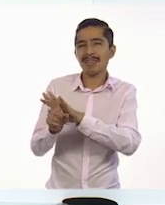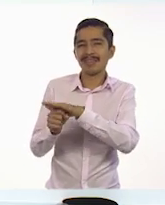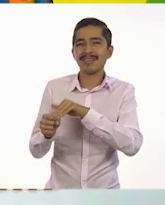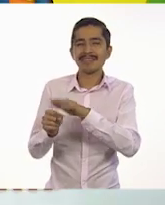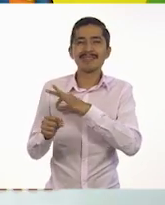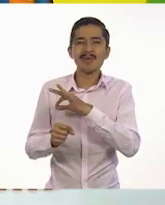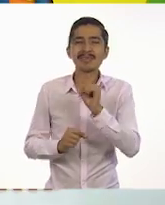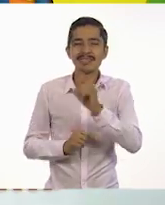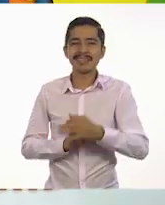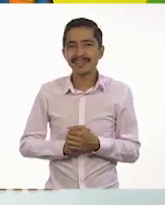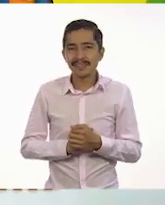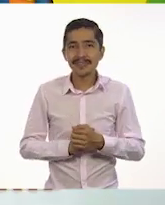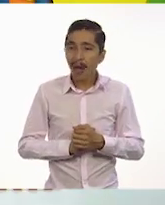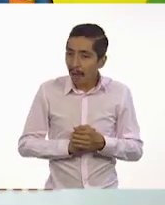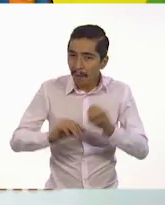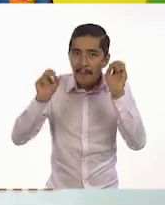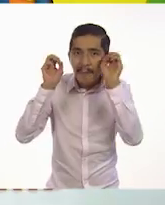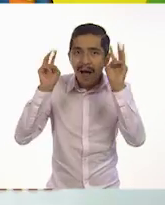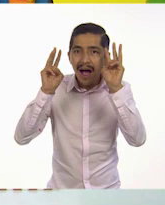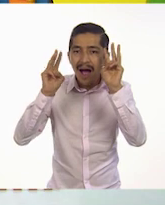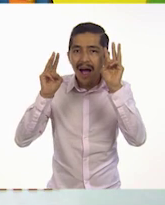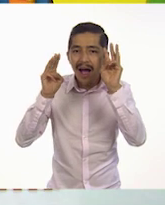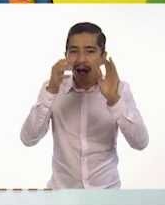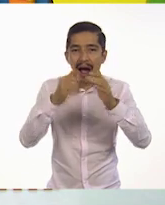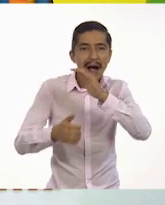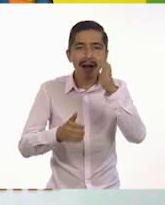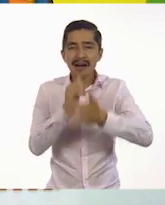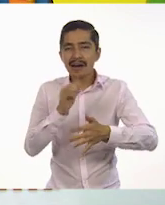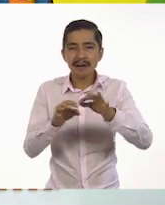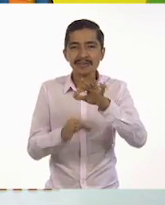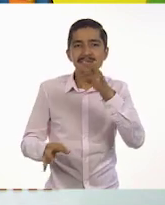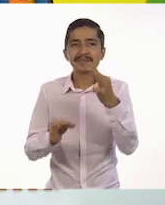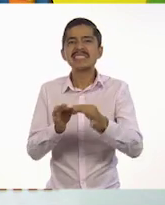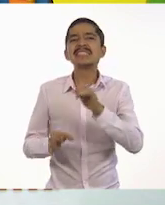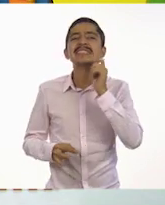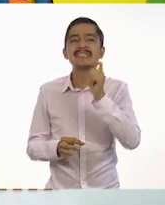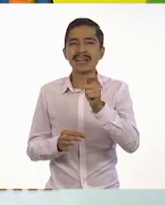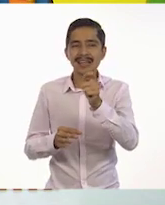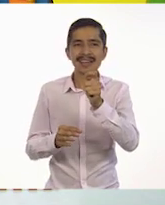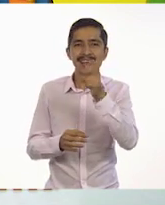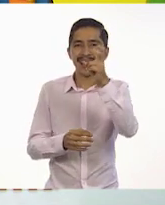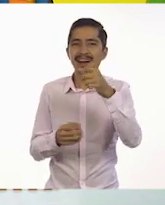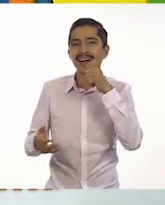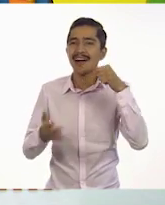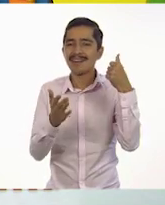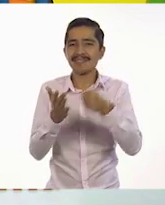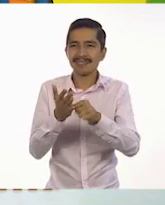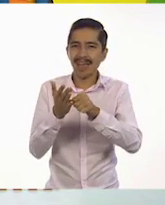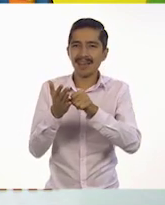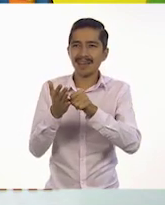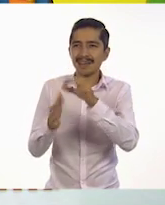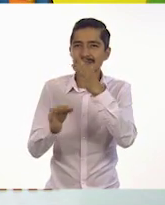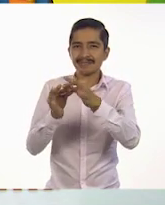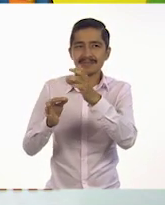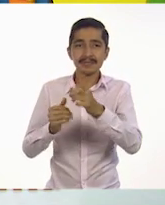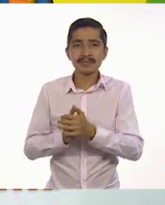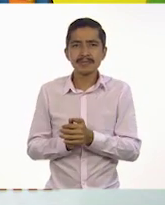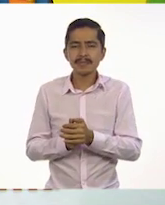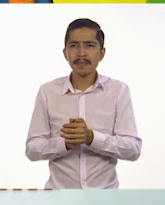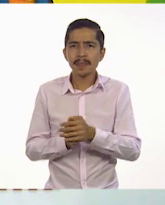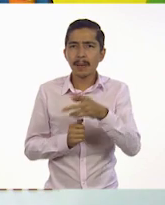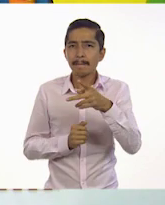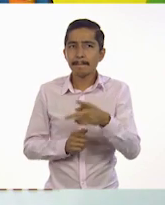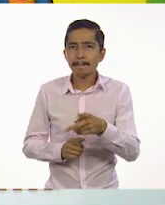¡Guau! Muy bien. Terminamos de escribir el borrador de la carta. Sí. Oye, pero